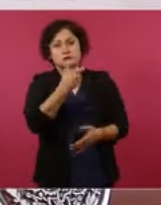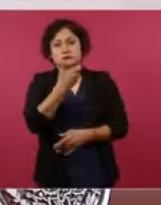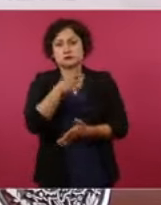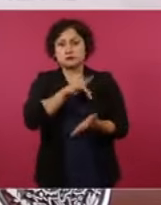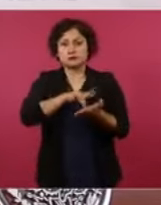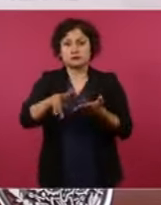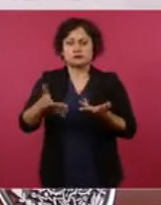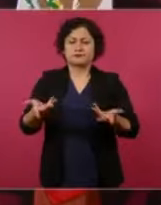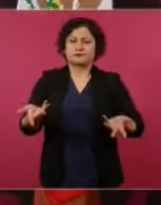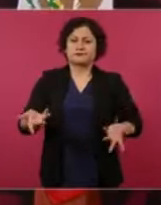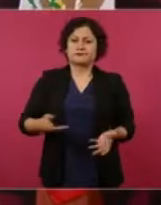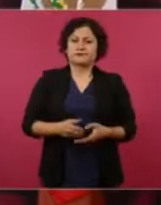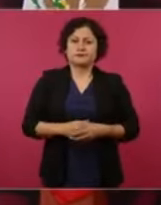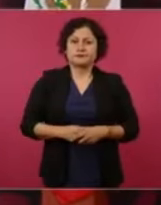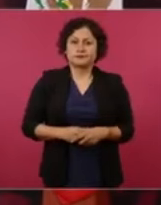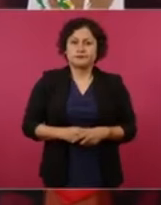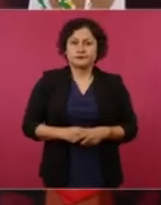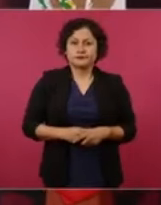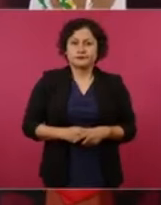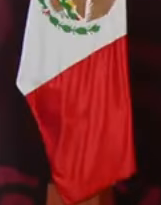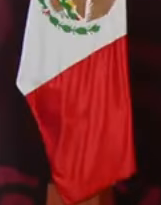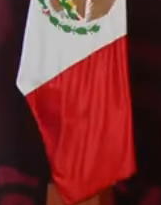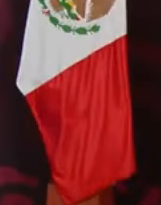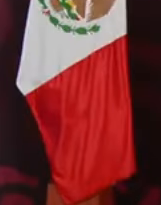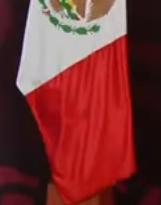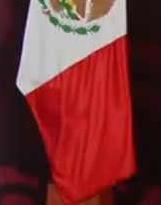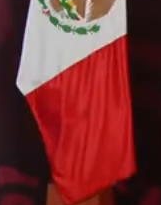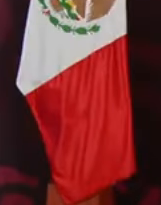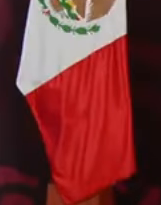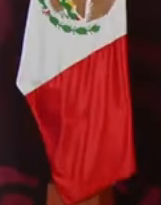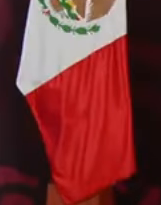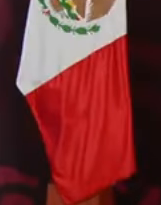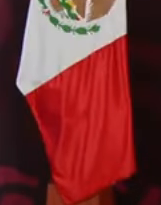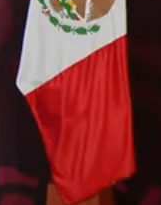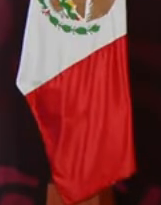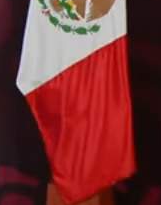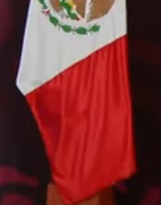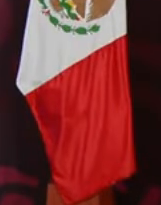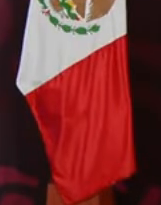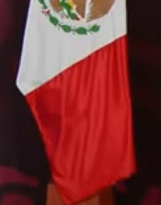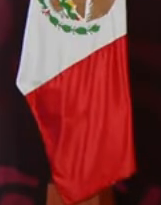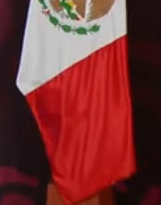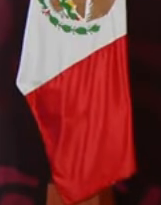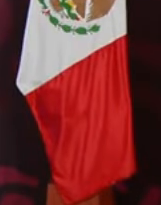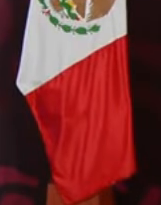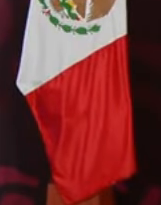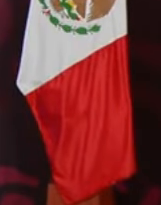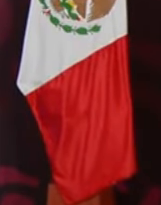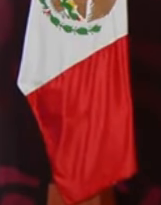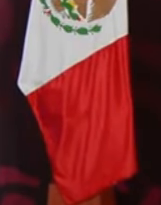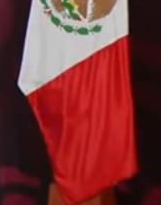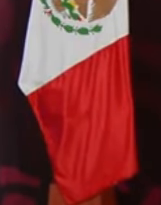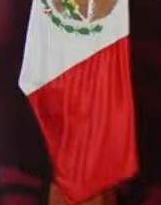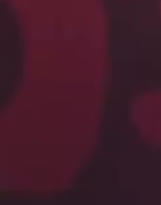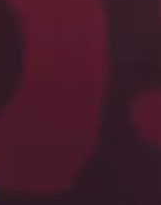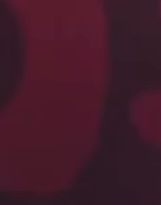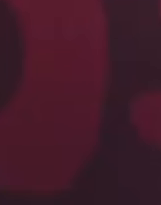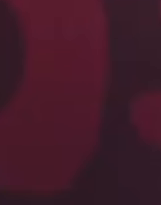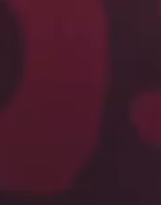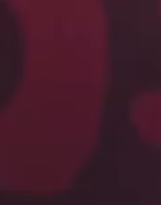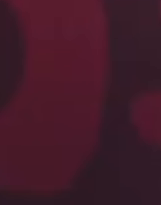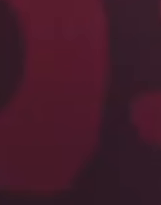de donde vive y llegaban a sacar su